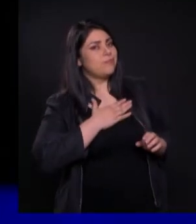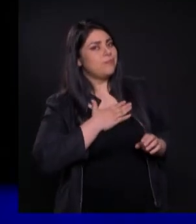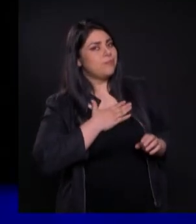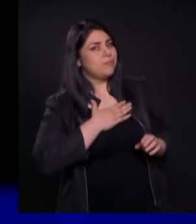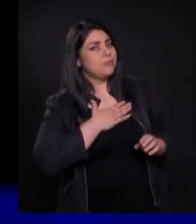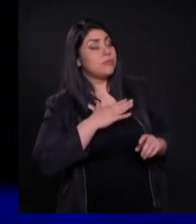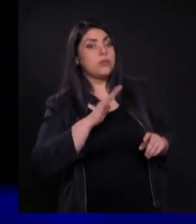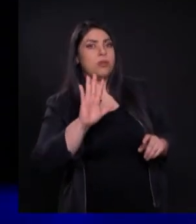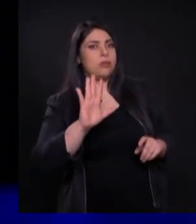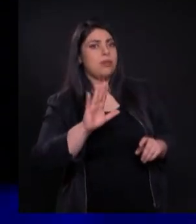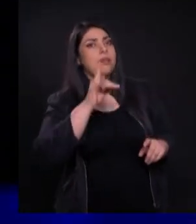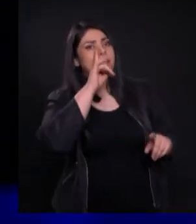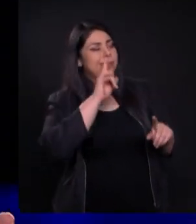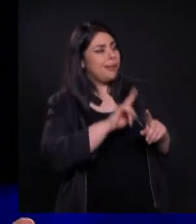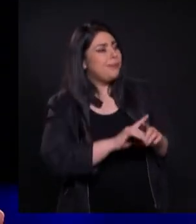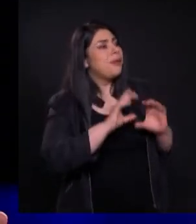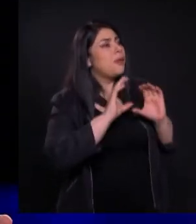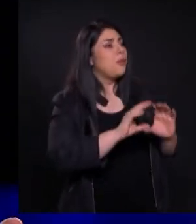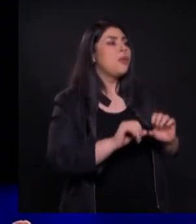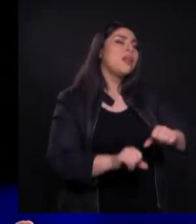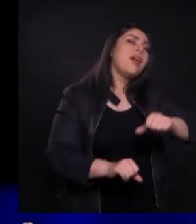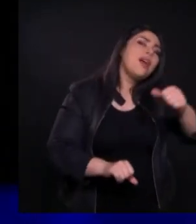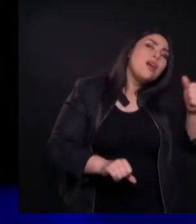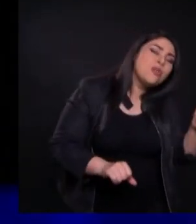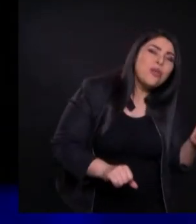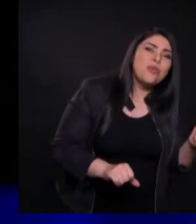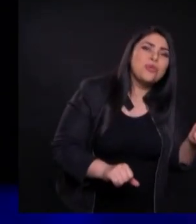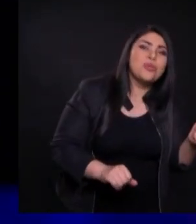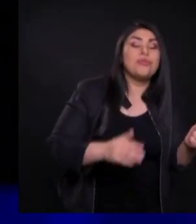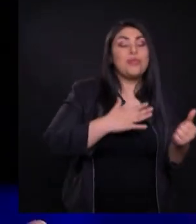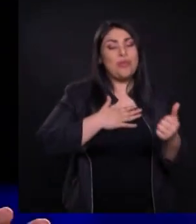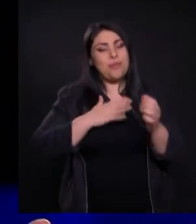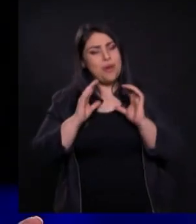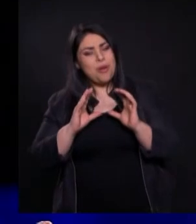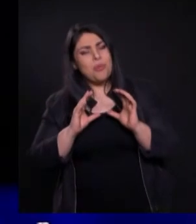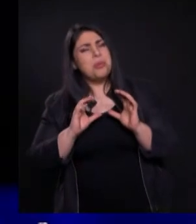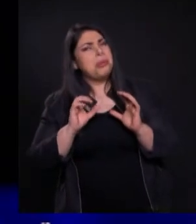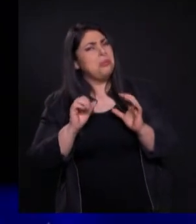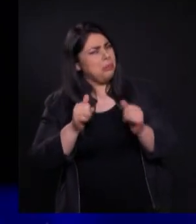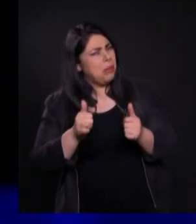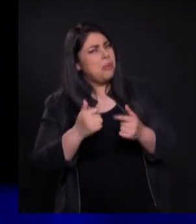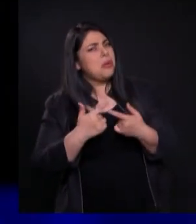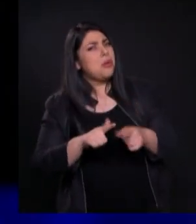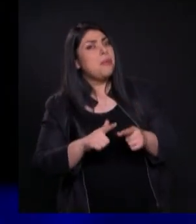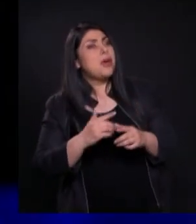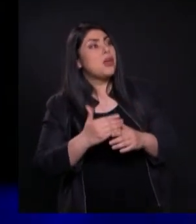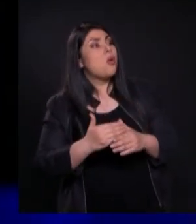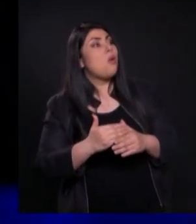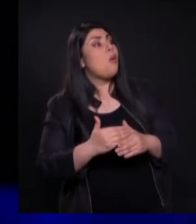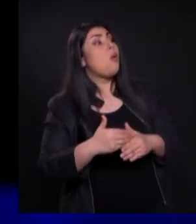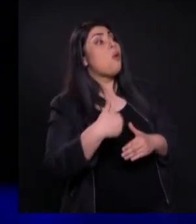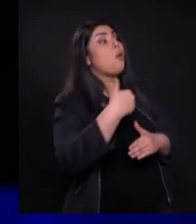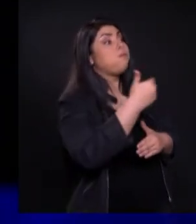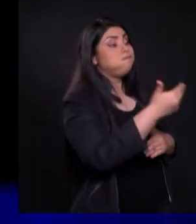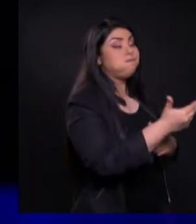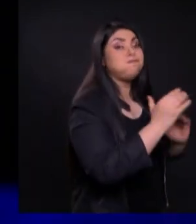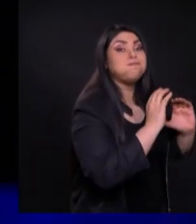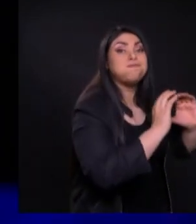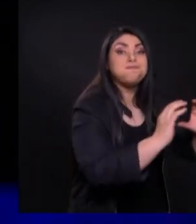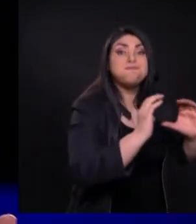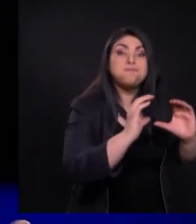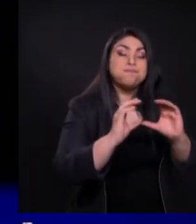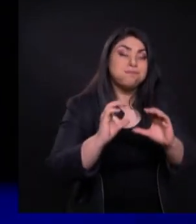Yo no sé si Están recibiendo Esta palabra Todas aquellas personas Todas Que tienen que ver Con servicios